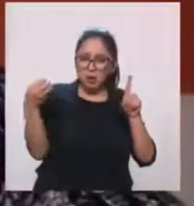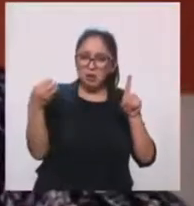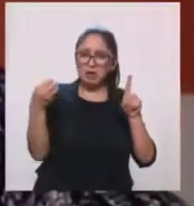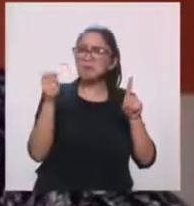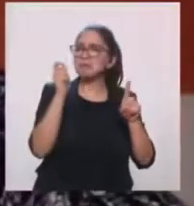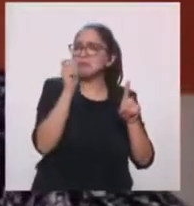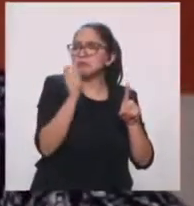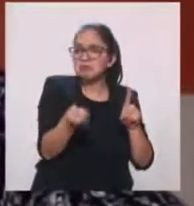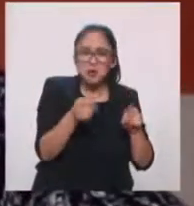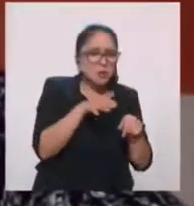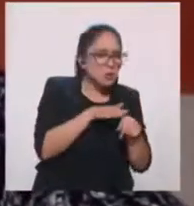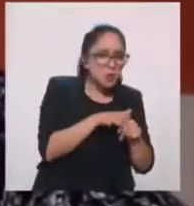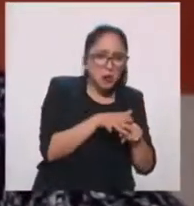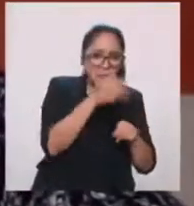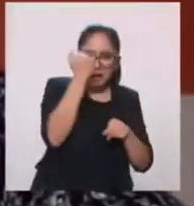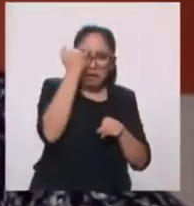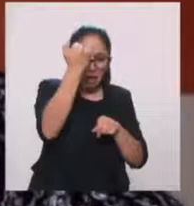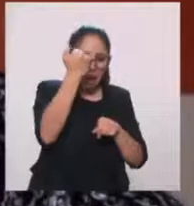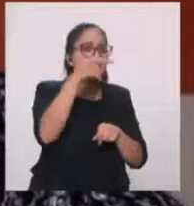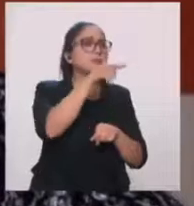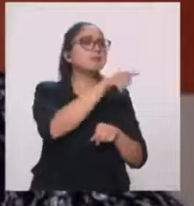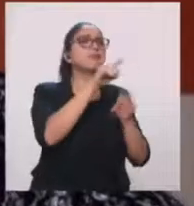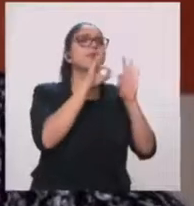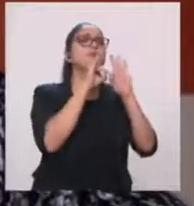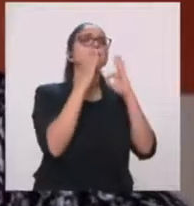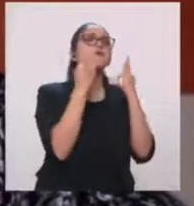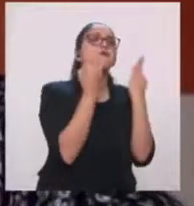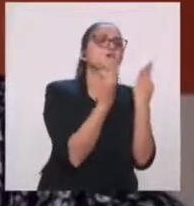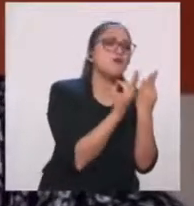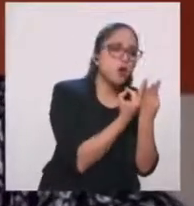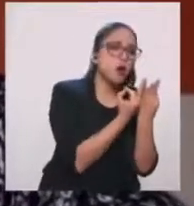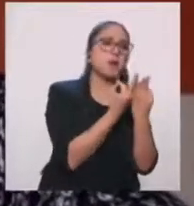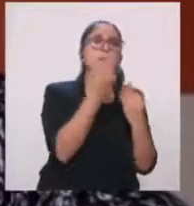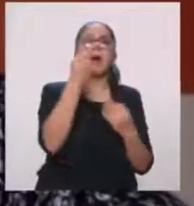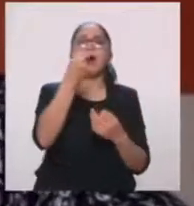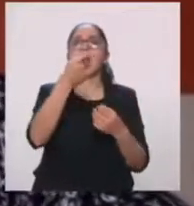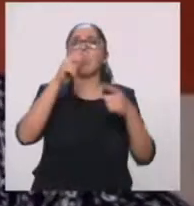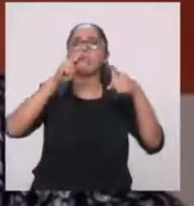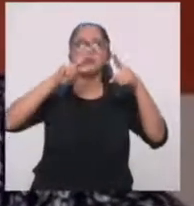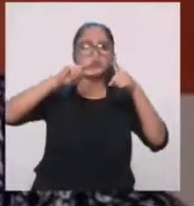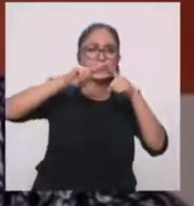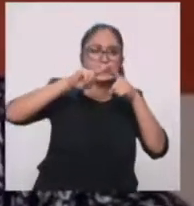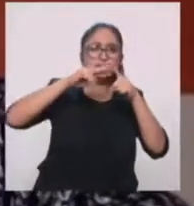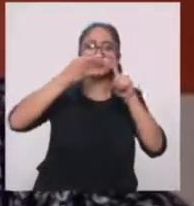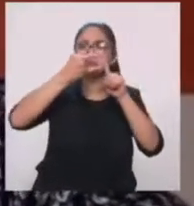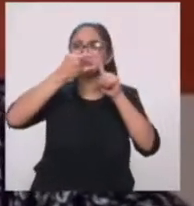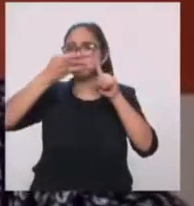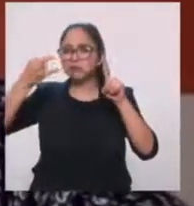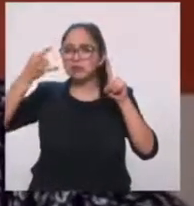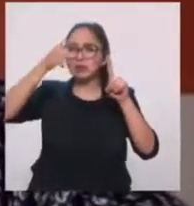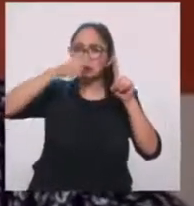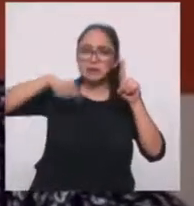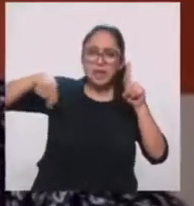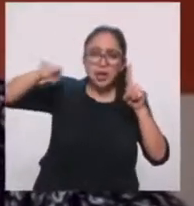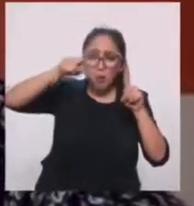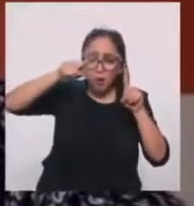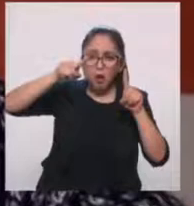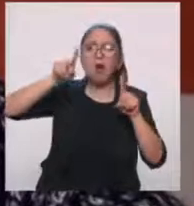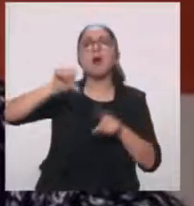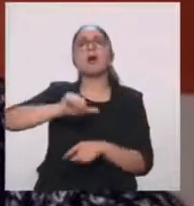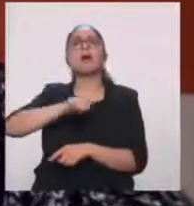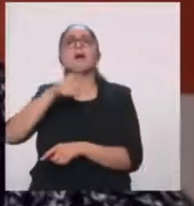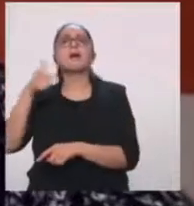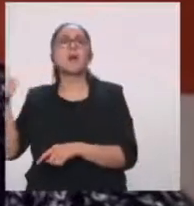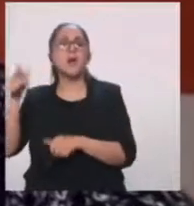algunas formas geométricas y los colores. Y